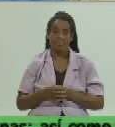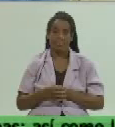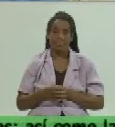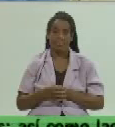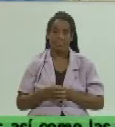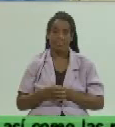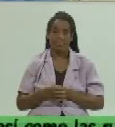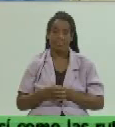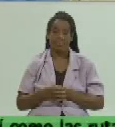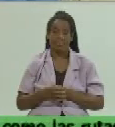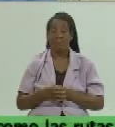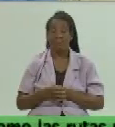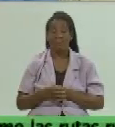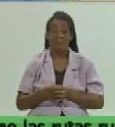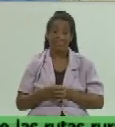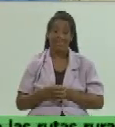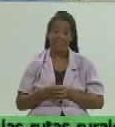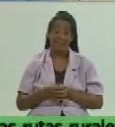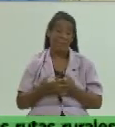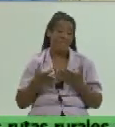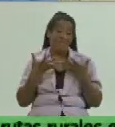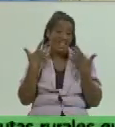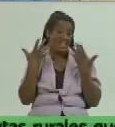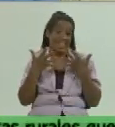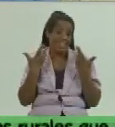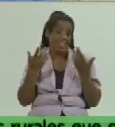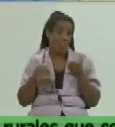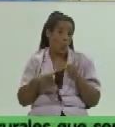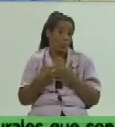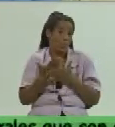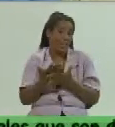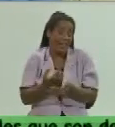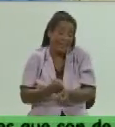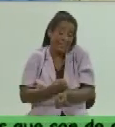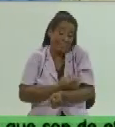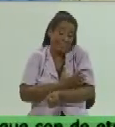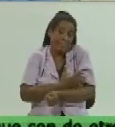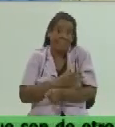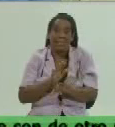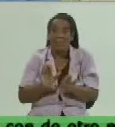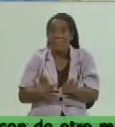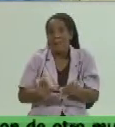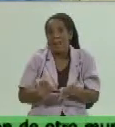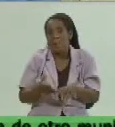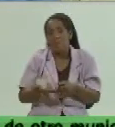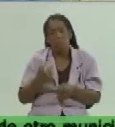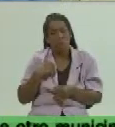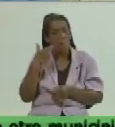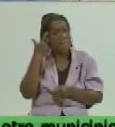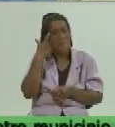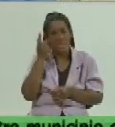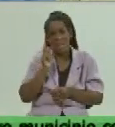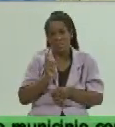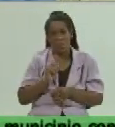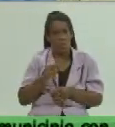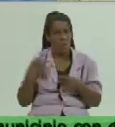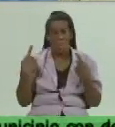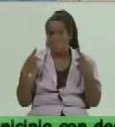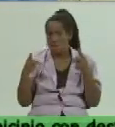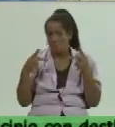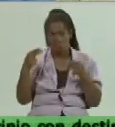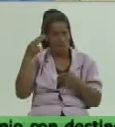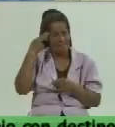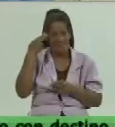estamos felices hoy es un día muy emocionante para todos el día que tanto esperábamos yo pienso que no solo los profesionales aquí de la